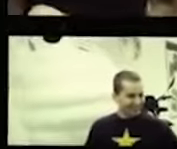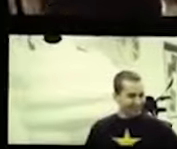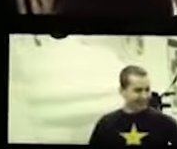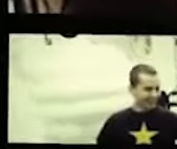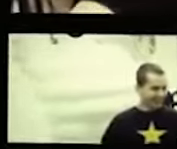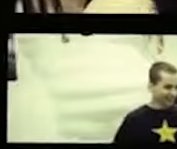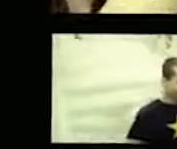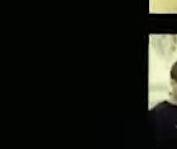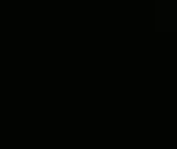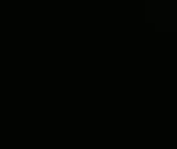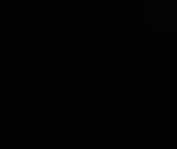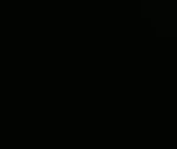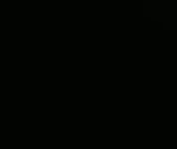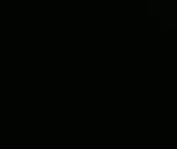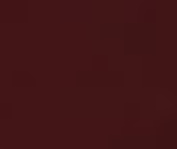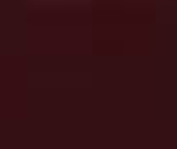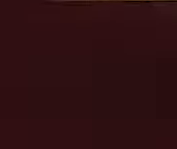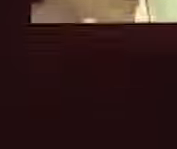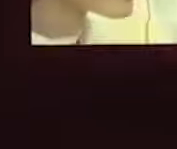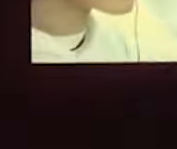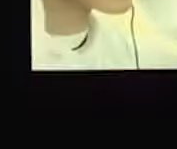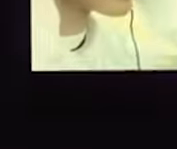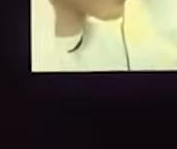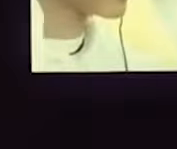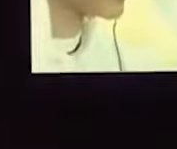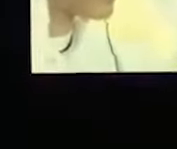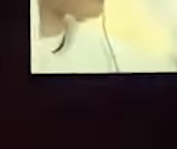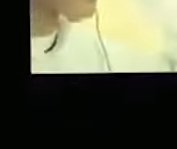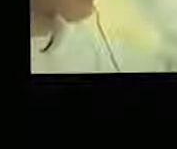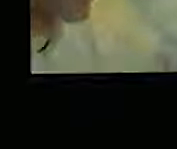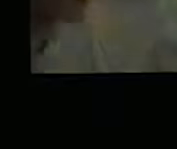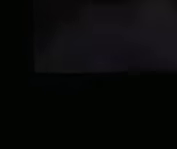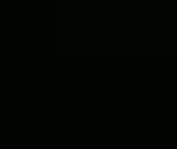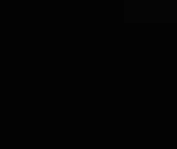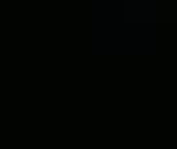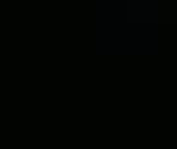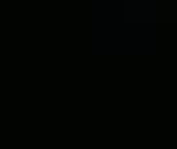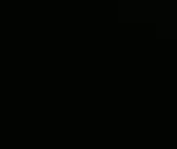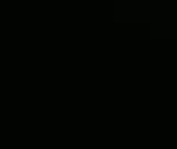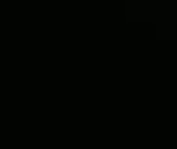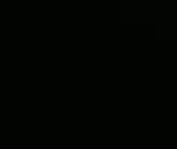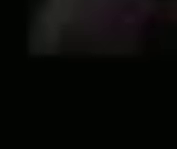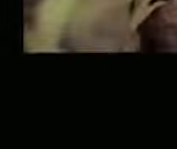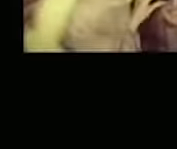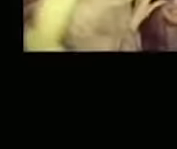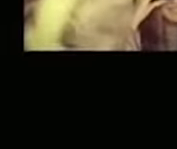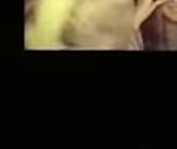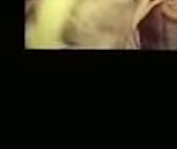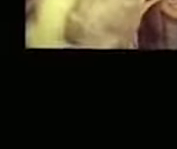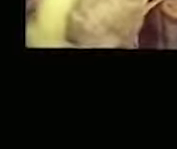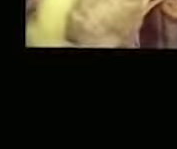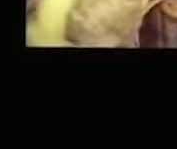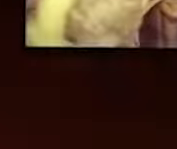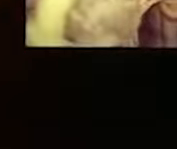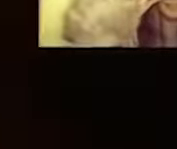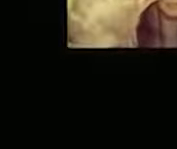sorteando las dificultades que esto supone un compromiso de empatía para entender y comunicar su experiencia desde una perspectiva más acertada